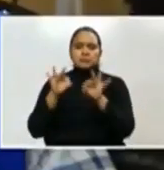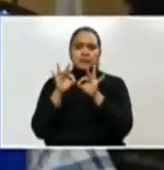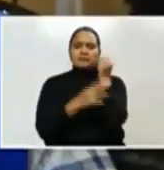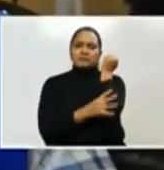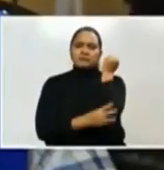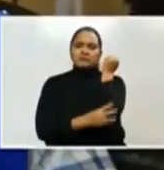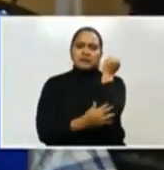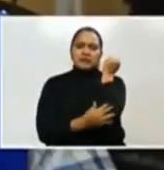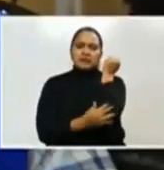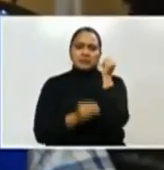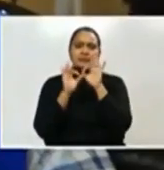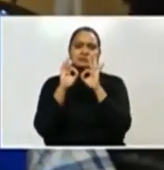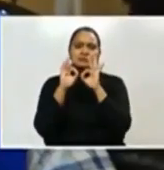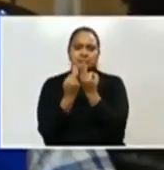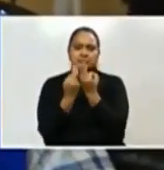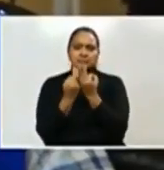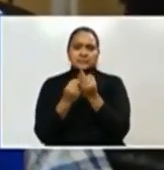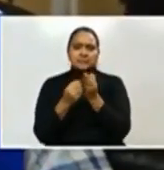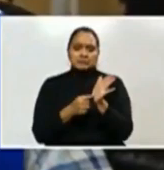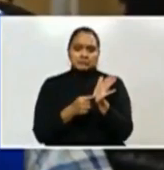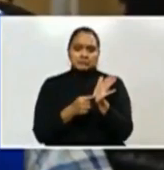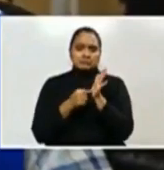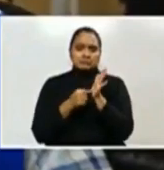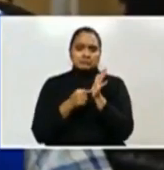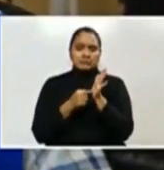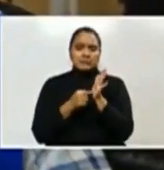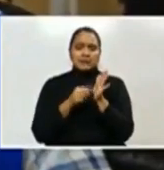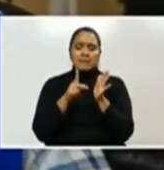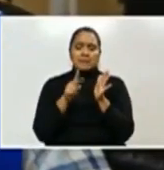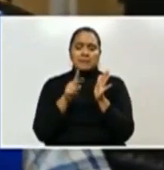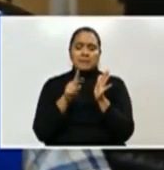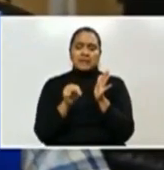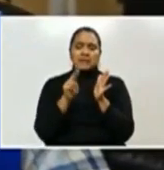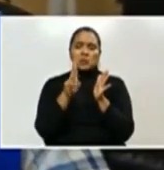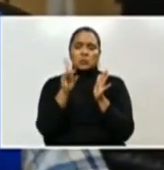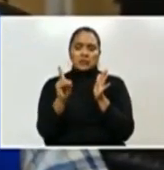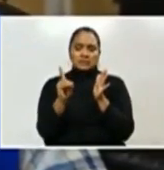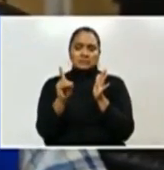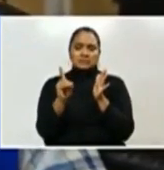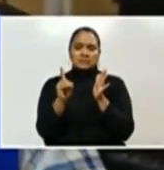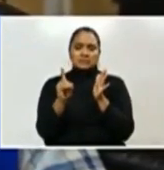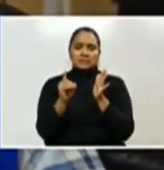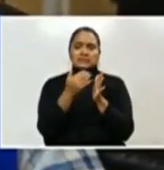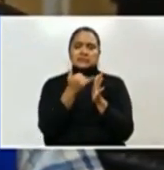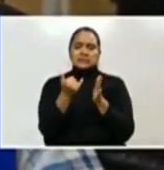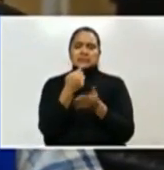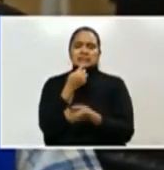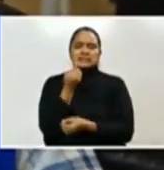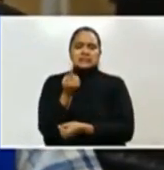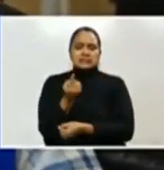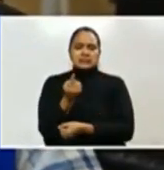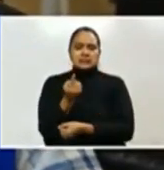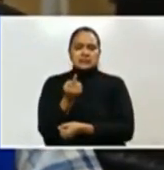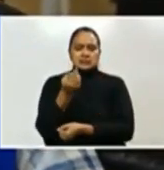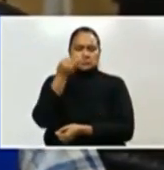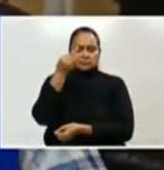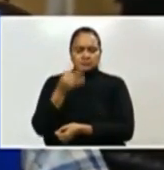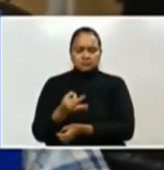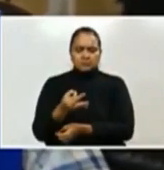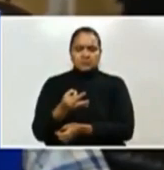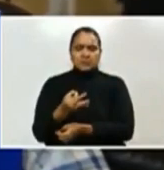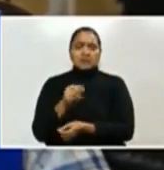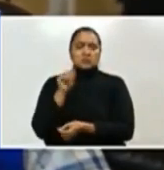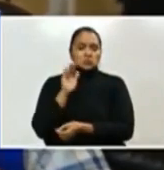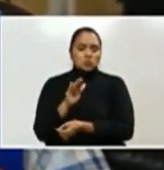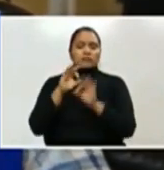atendidos. Certificado por el Programa Nacional de... por el PNUD, las Naciones Unidas. Y esto es que nos garantice un alto nivel de